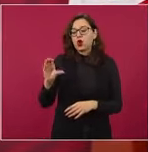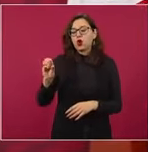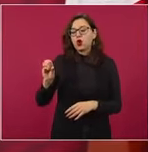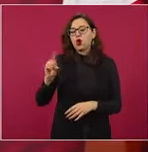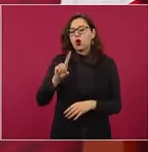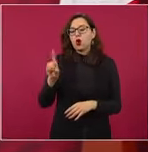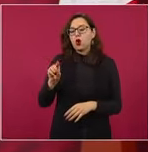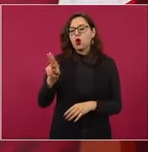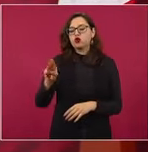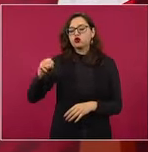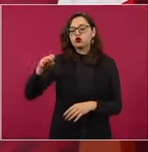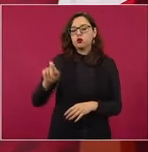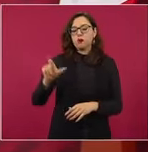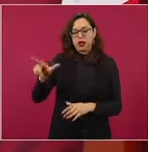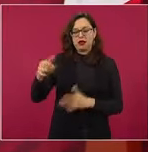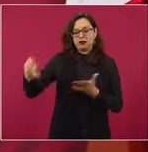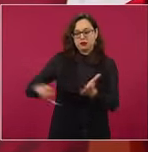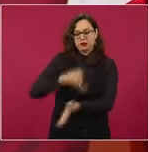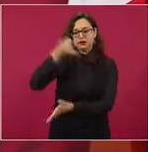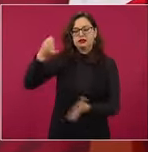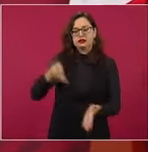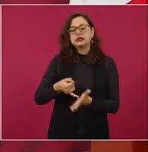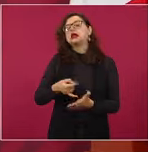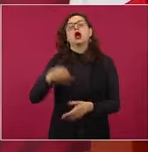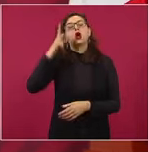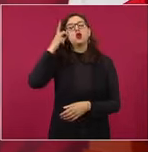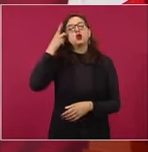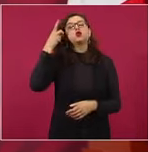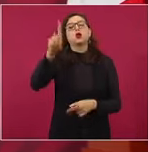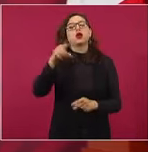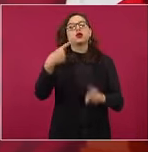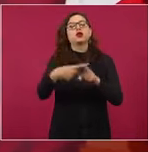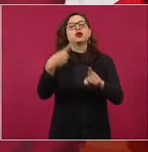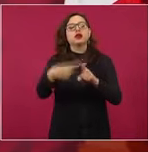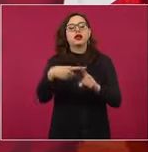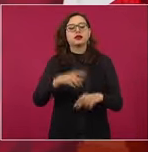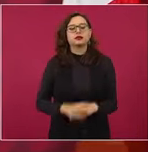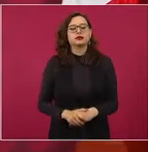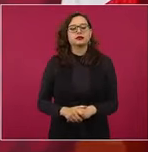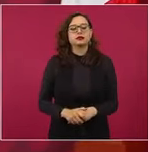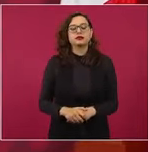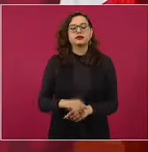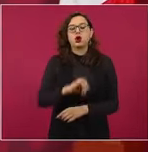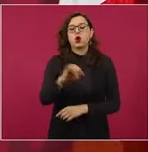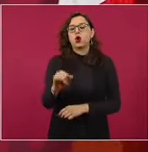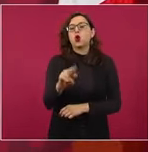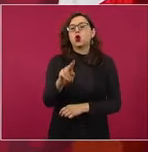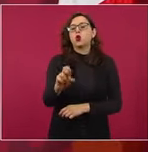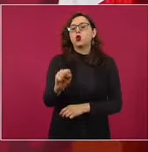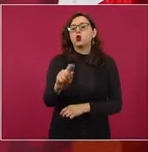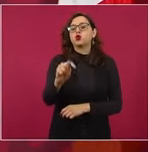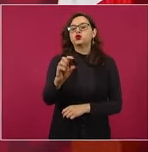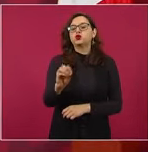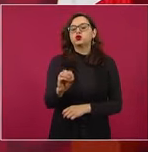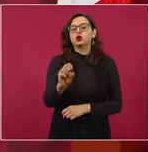era del hermano, del maestro Justo Sierra, toda la isla.